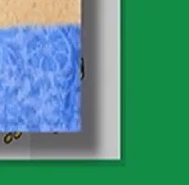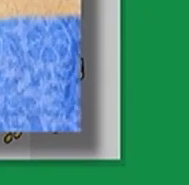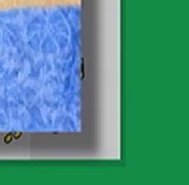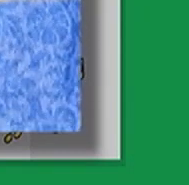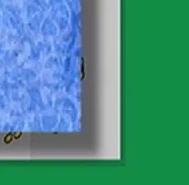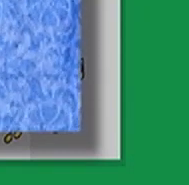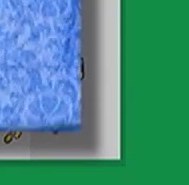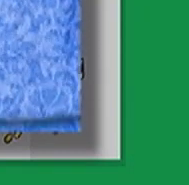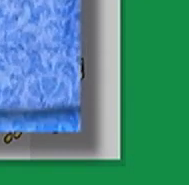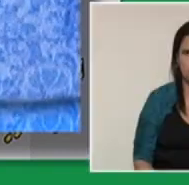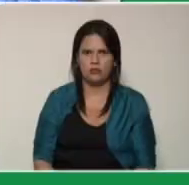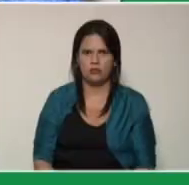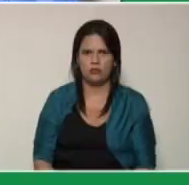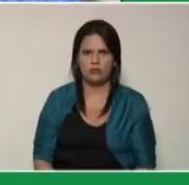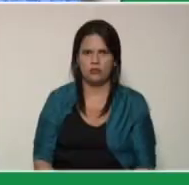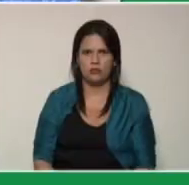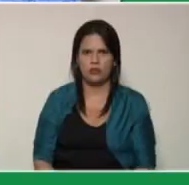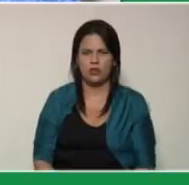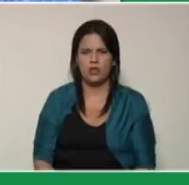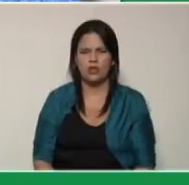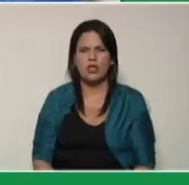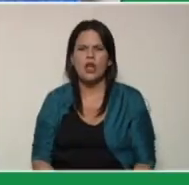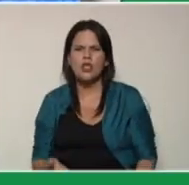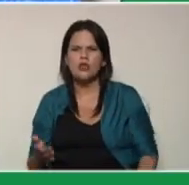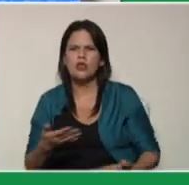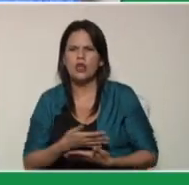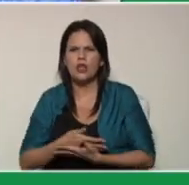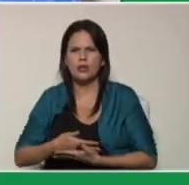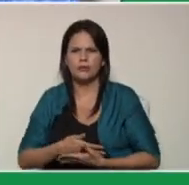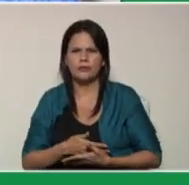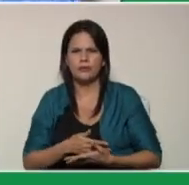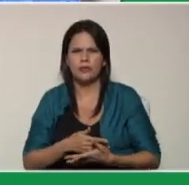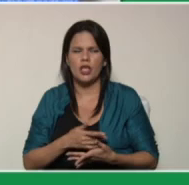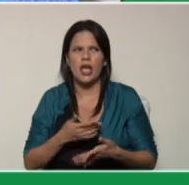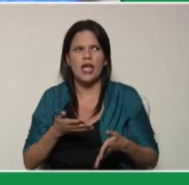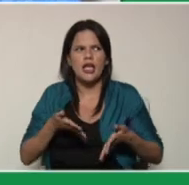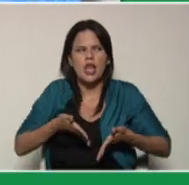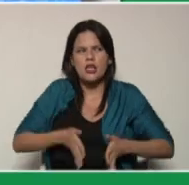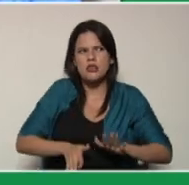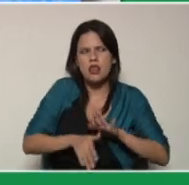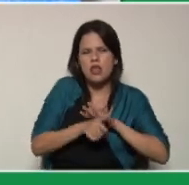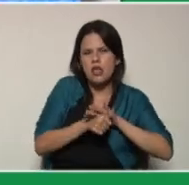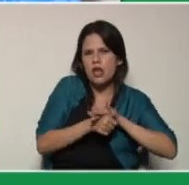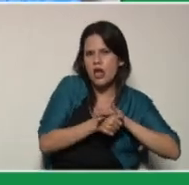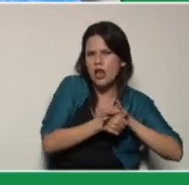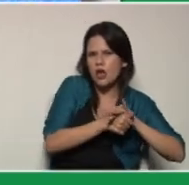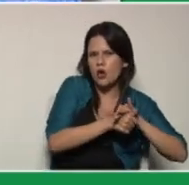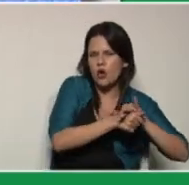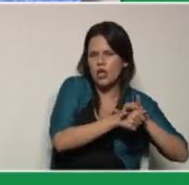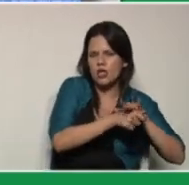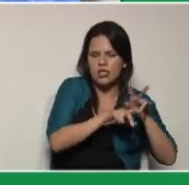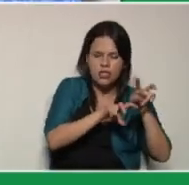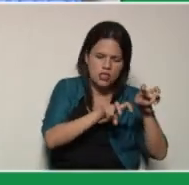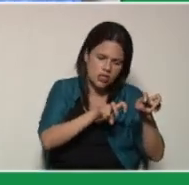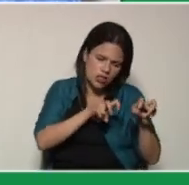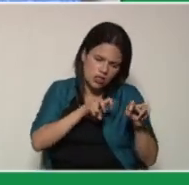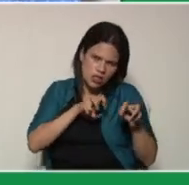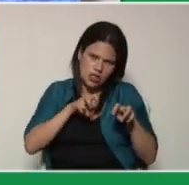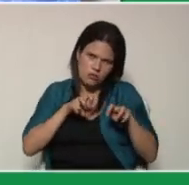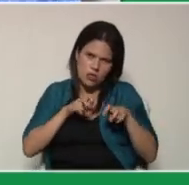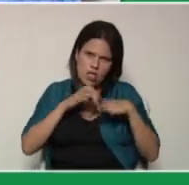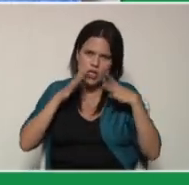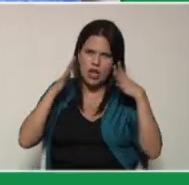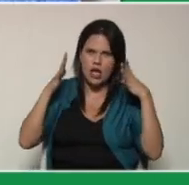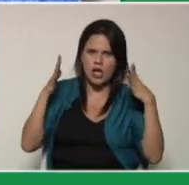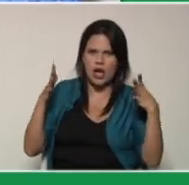Nana y rondaleras, cajita de caracoles, semillas de la grama,